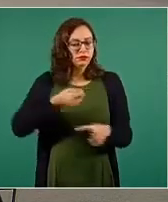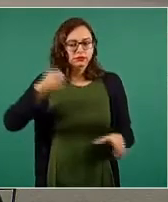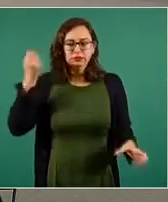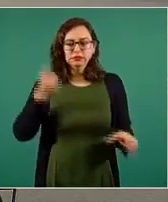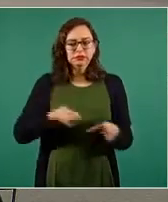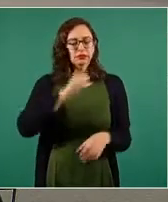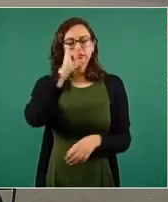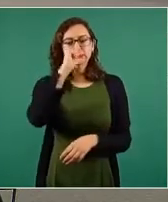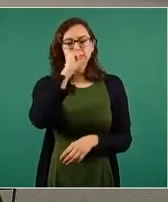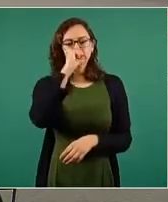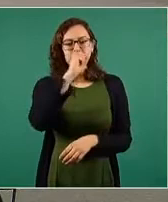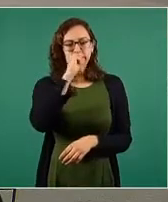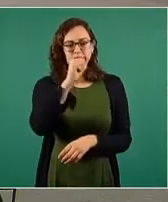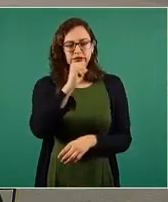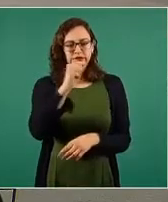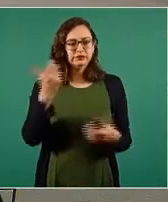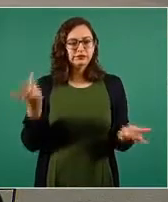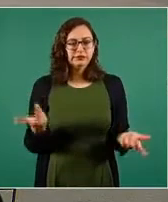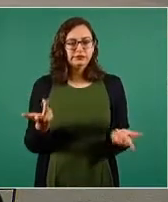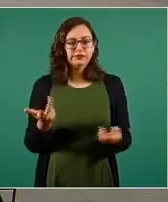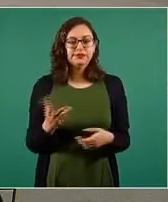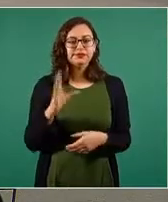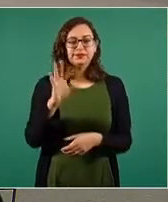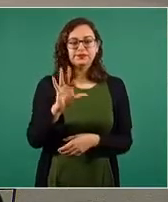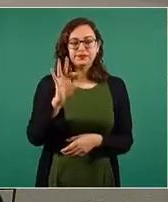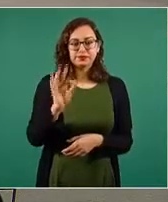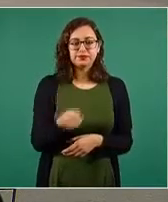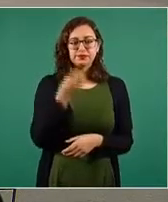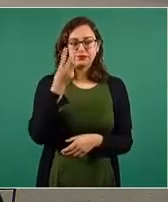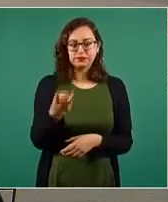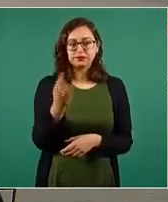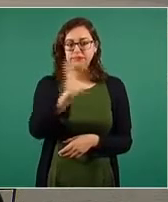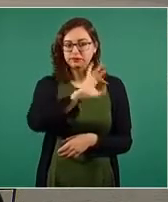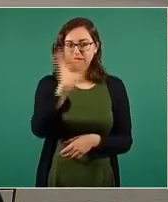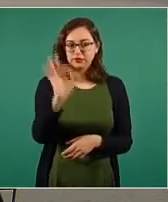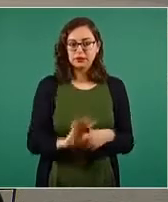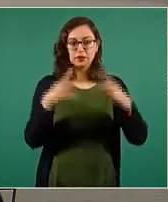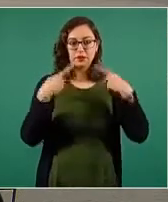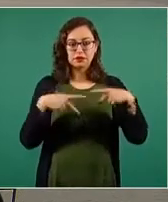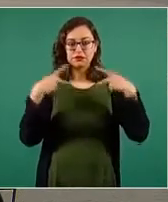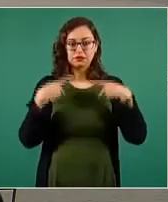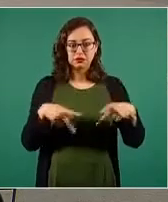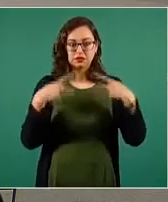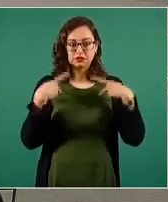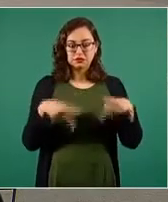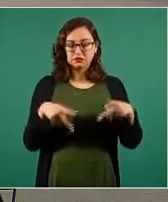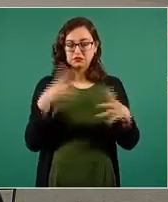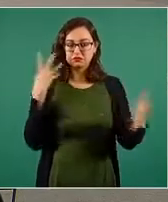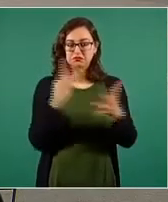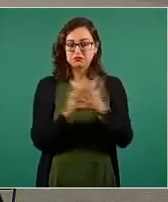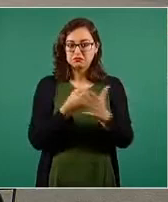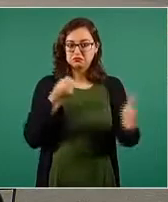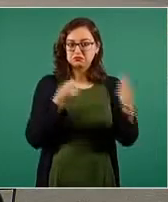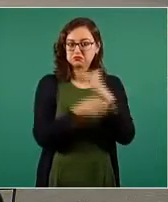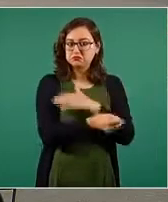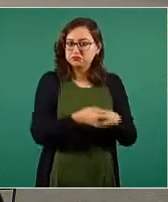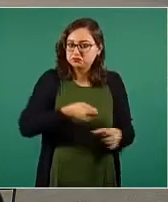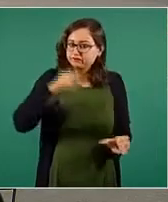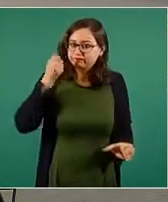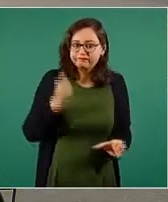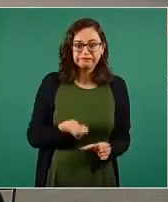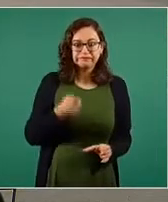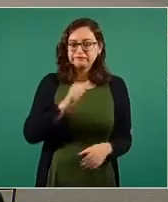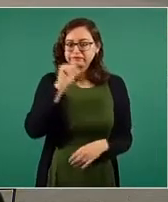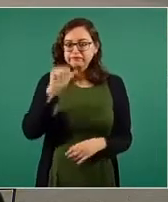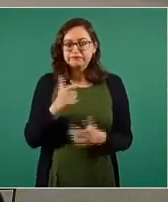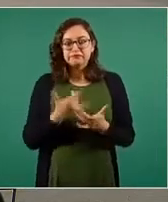sentencia definitiva, son alrededor del 43% de las personas privadas de su libertad que